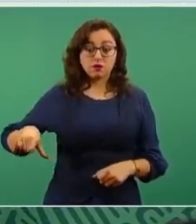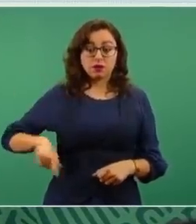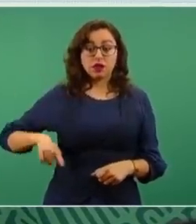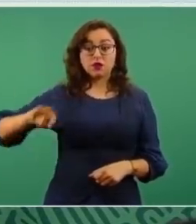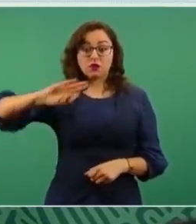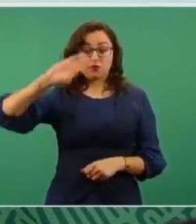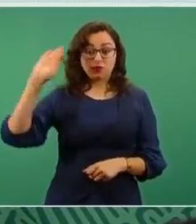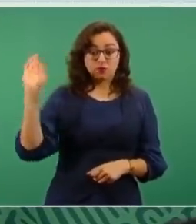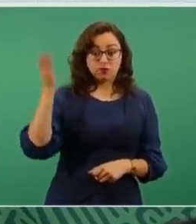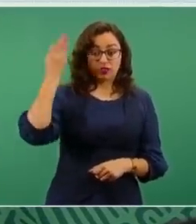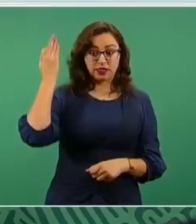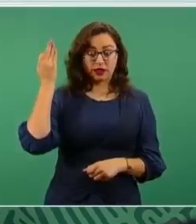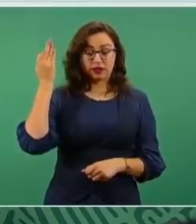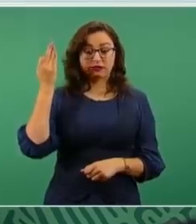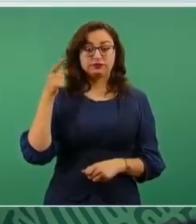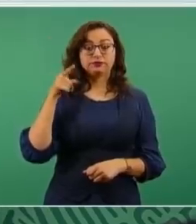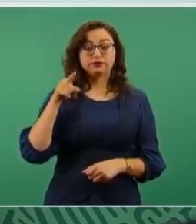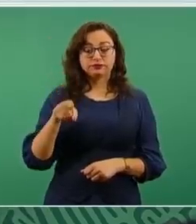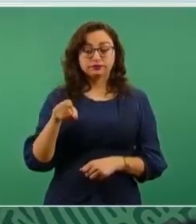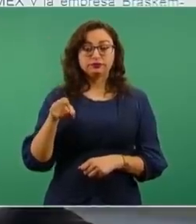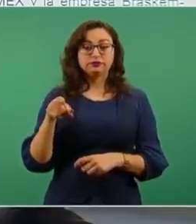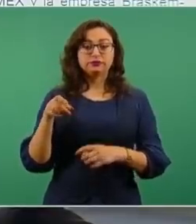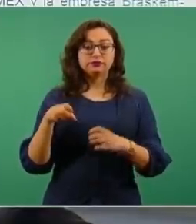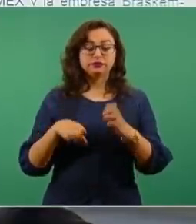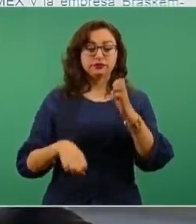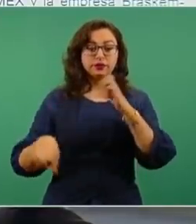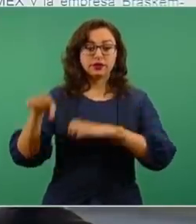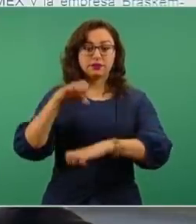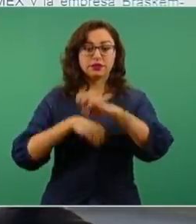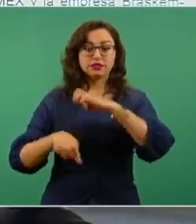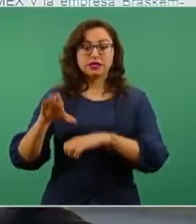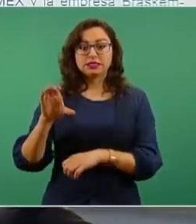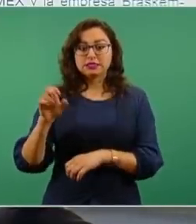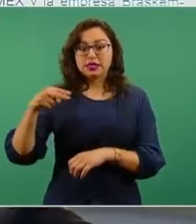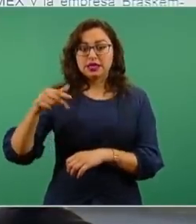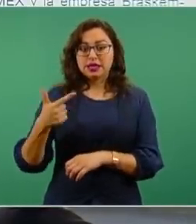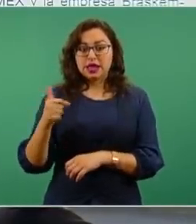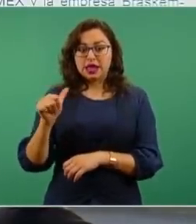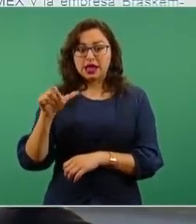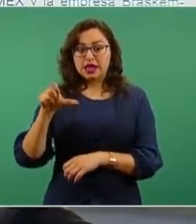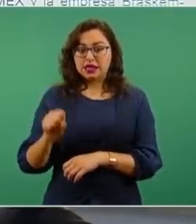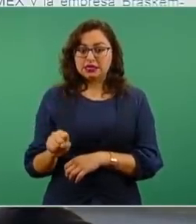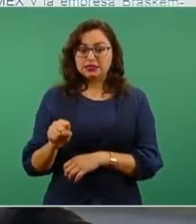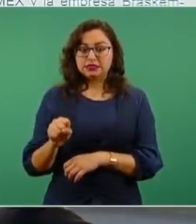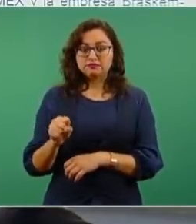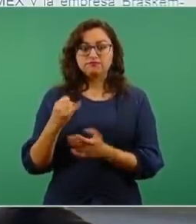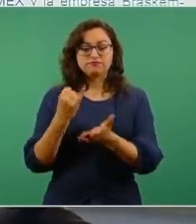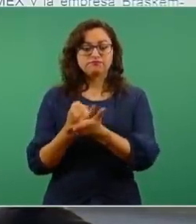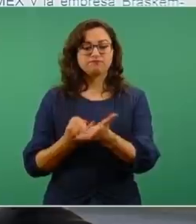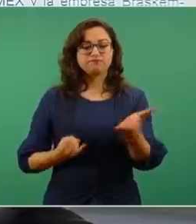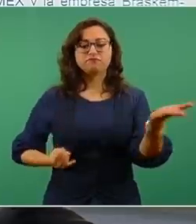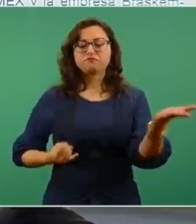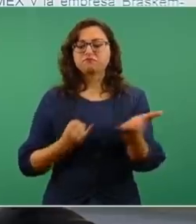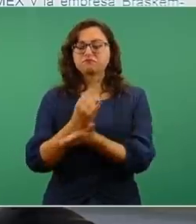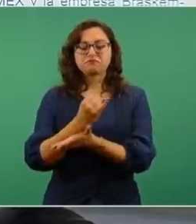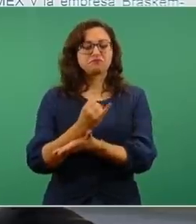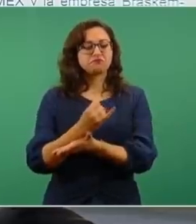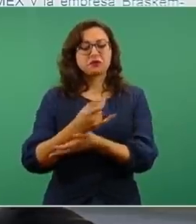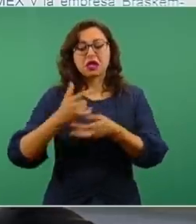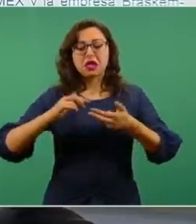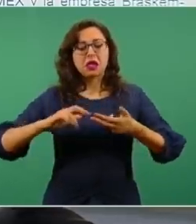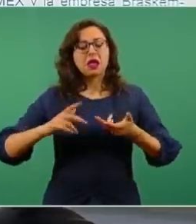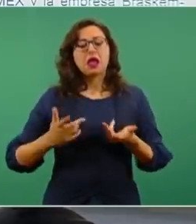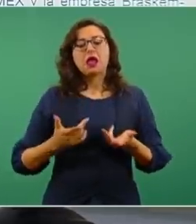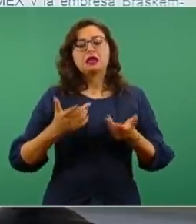a través de su empresa paraestatal Senagas, determinó no renovar el contrato de